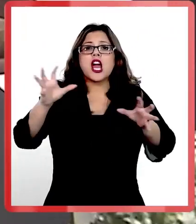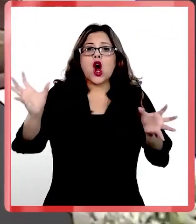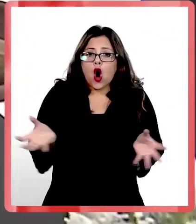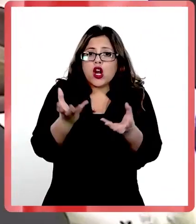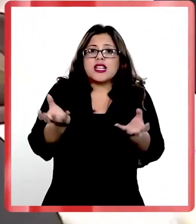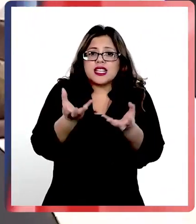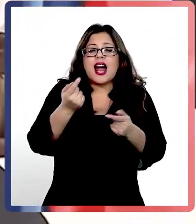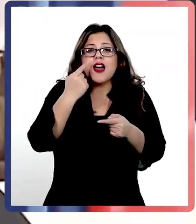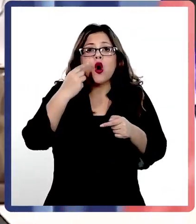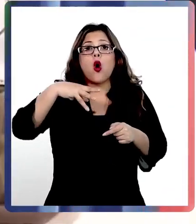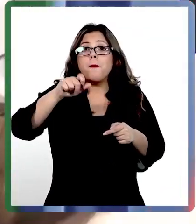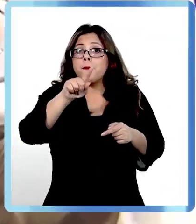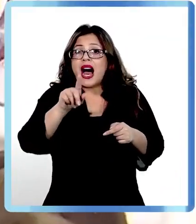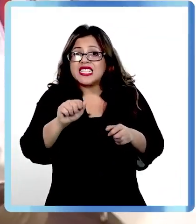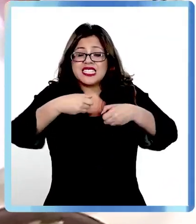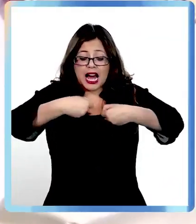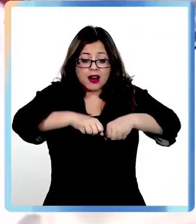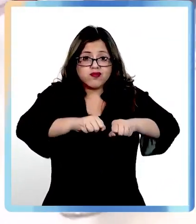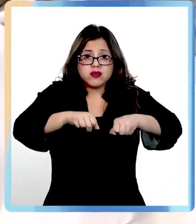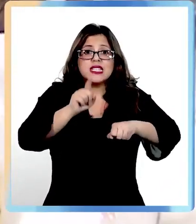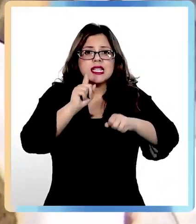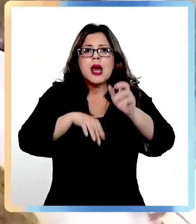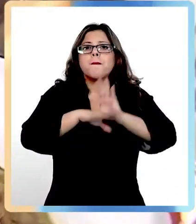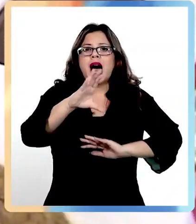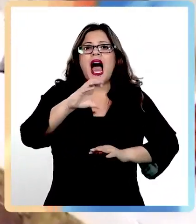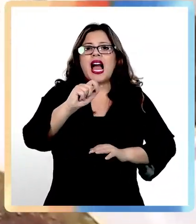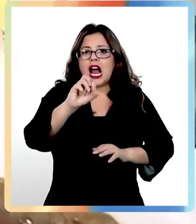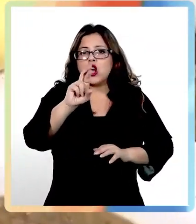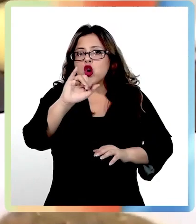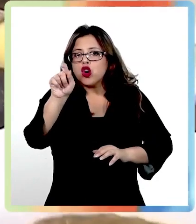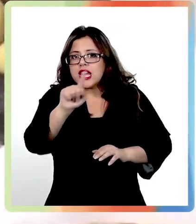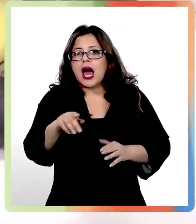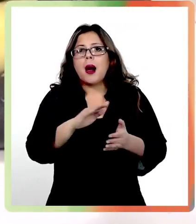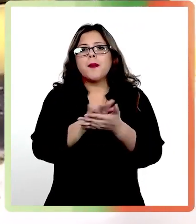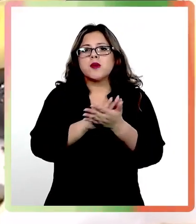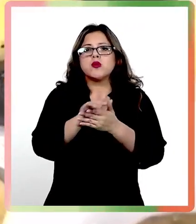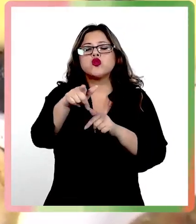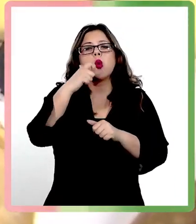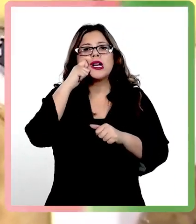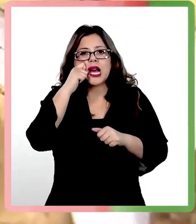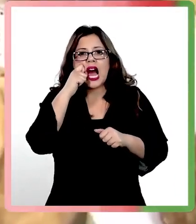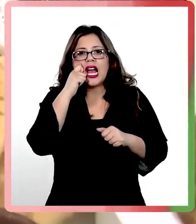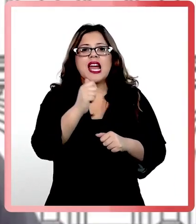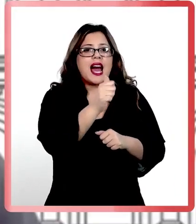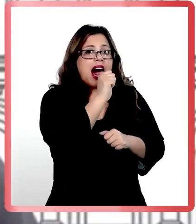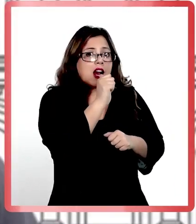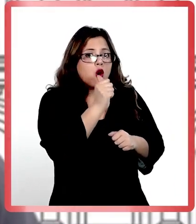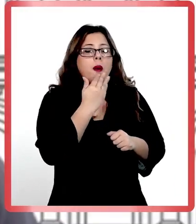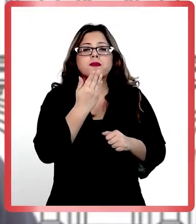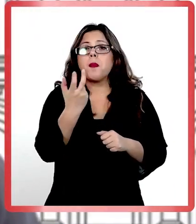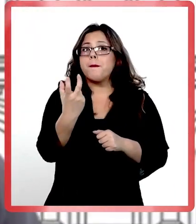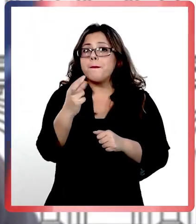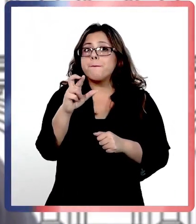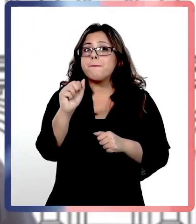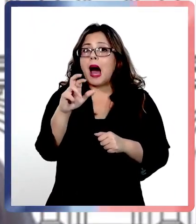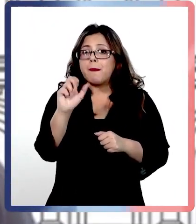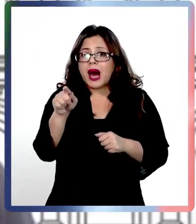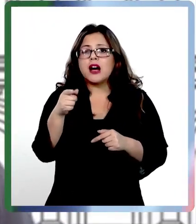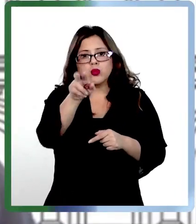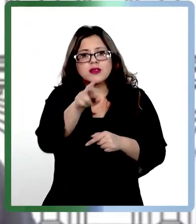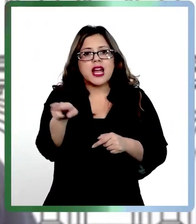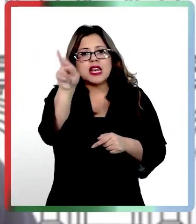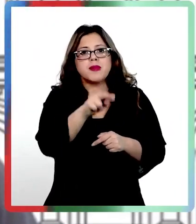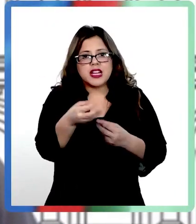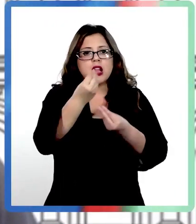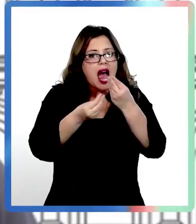masa tiene mayor cantidad de calorías. Y si después comes la carne con arroz y con papa, ya te estás repitiendo como el mismo grupo de